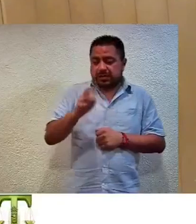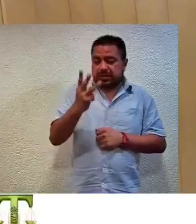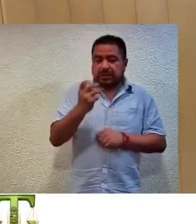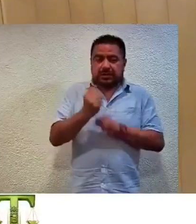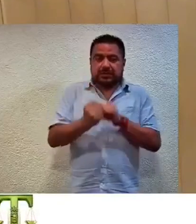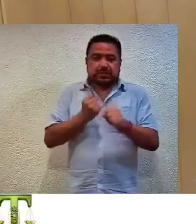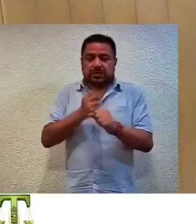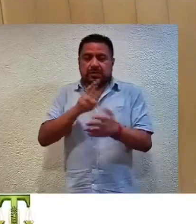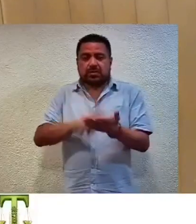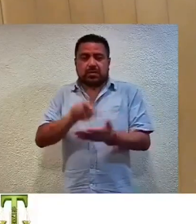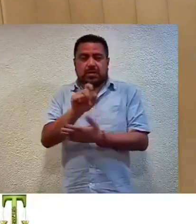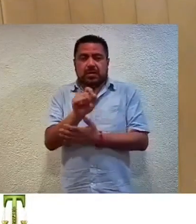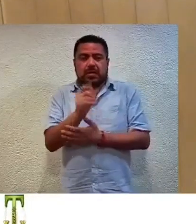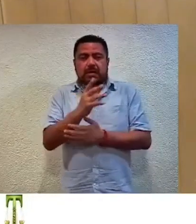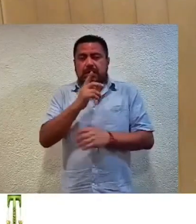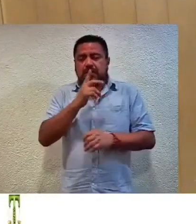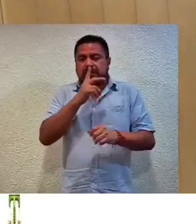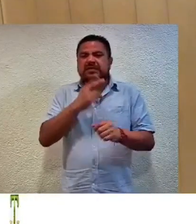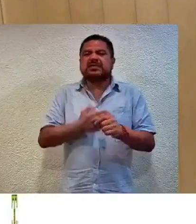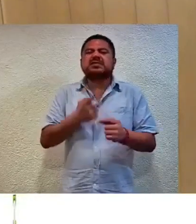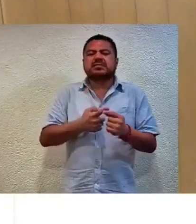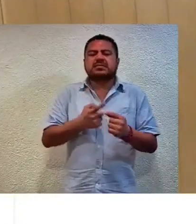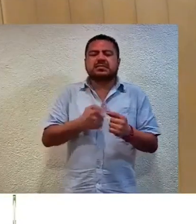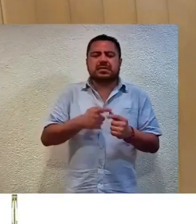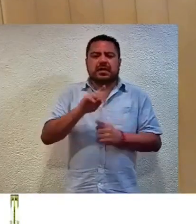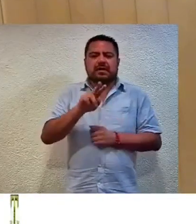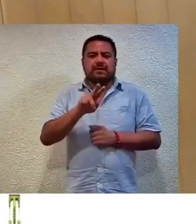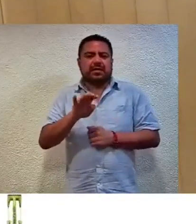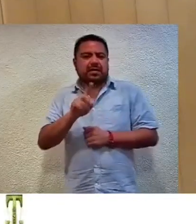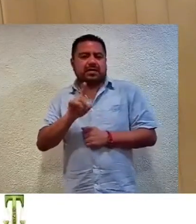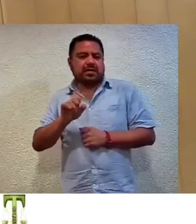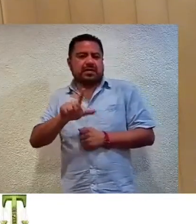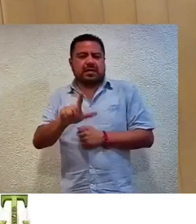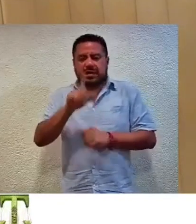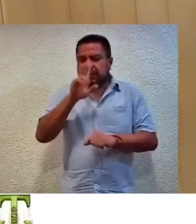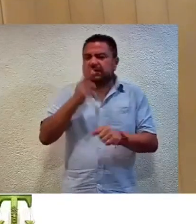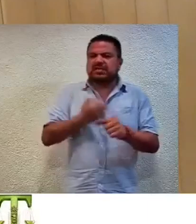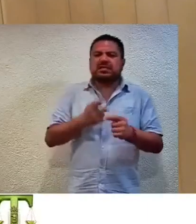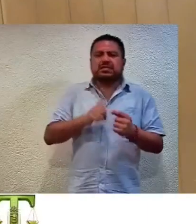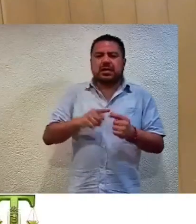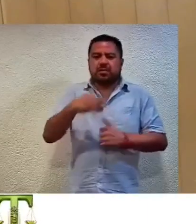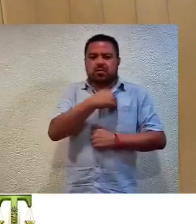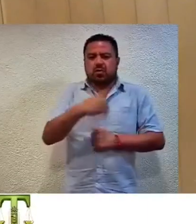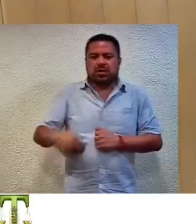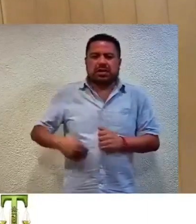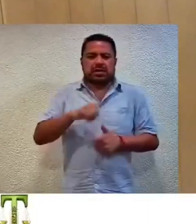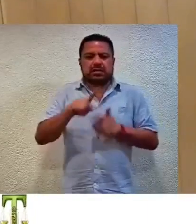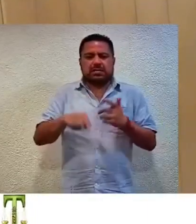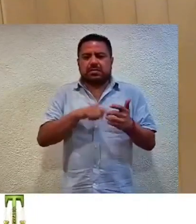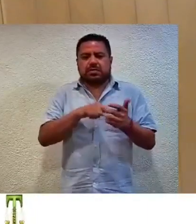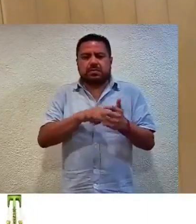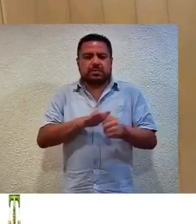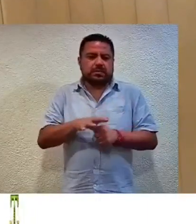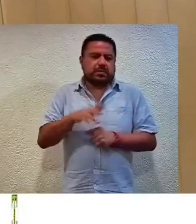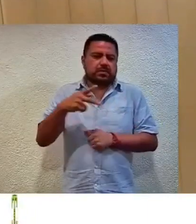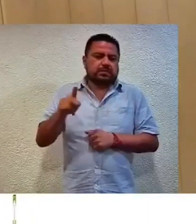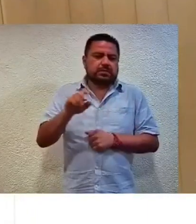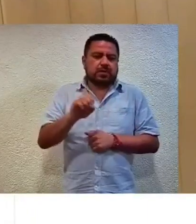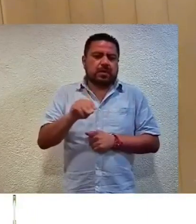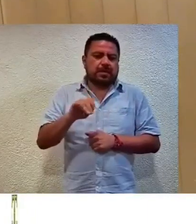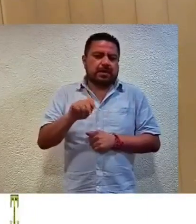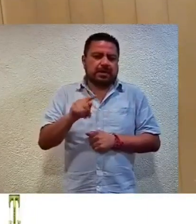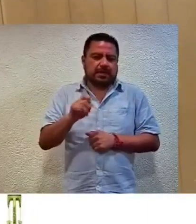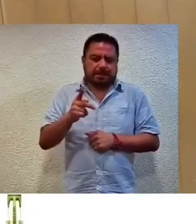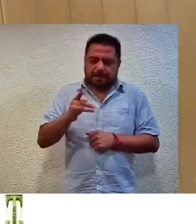este año. El actor es Vidal Coronado Martínez y la autoridad responsable es el Ayuntamiento Municipal Constitucional de Ometepec Guerrero.